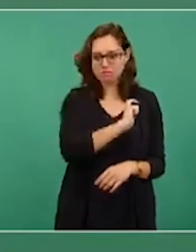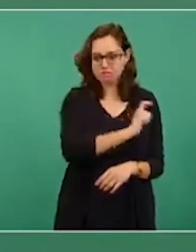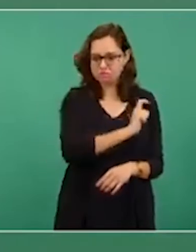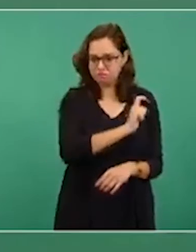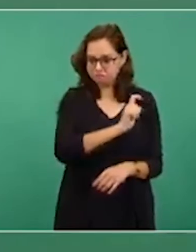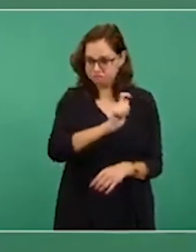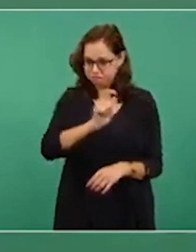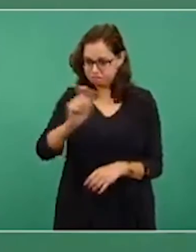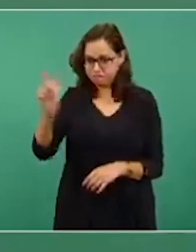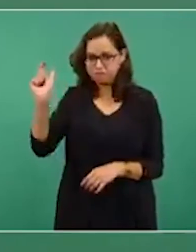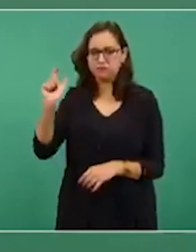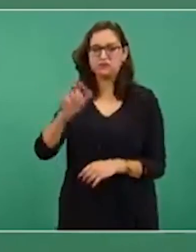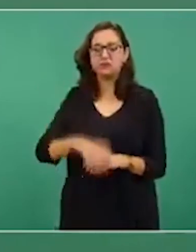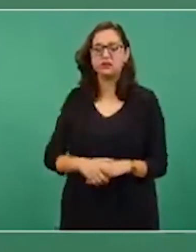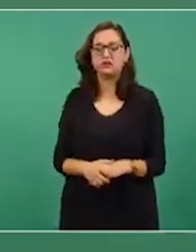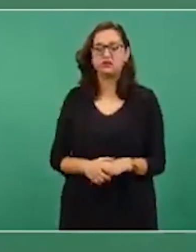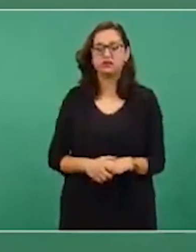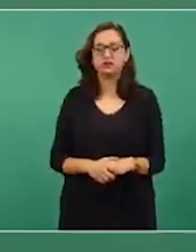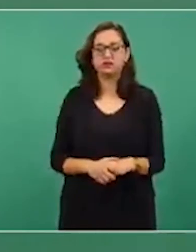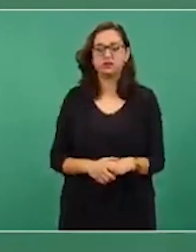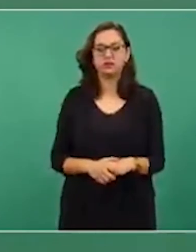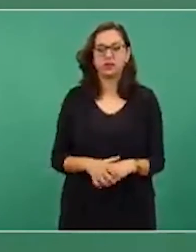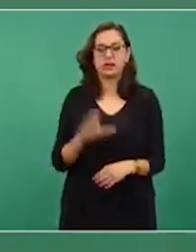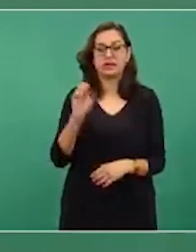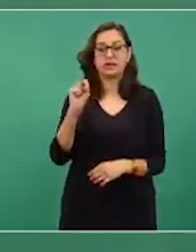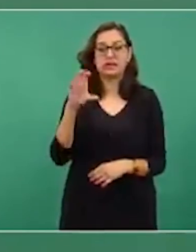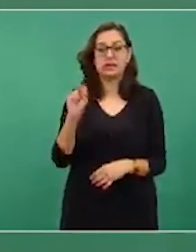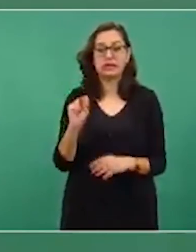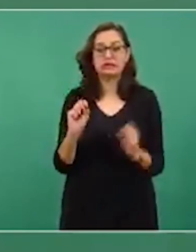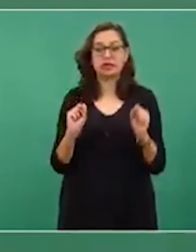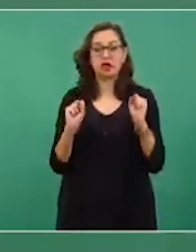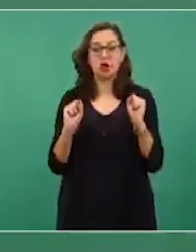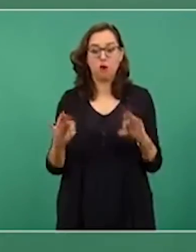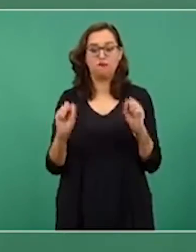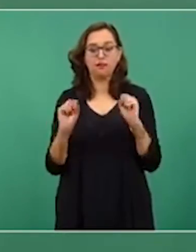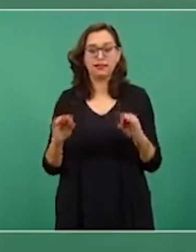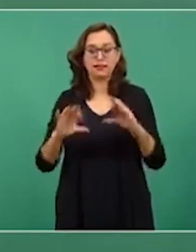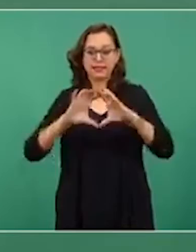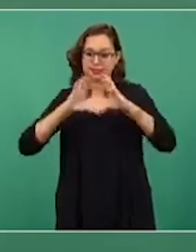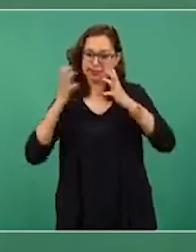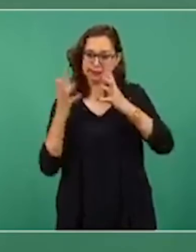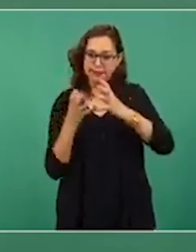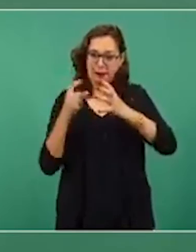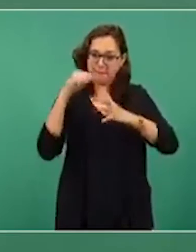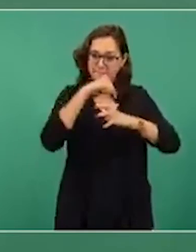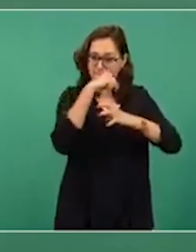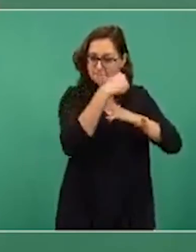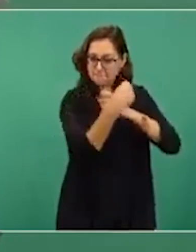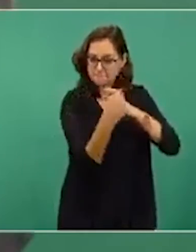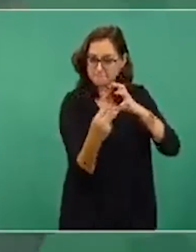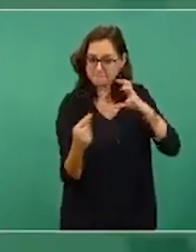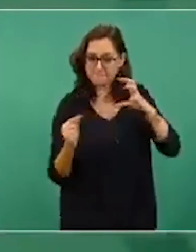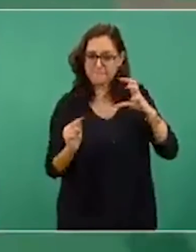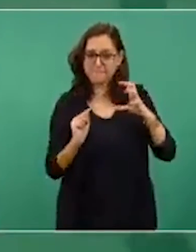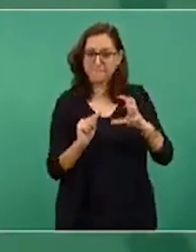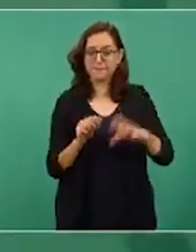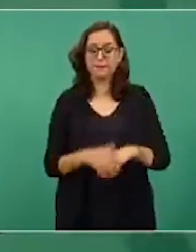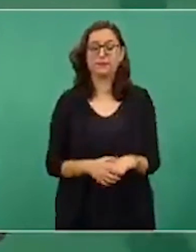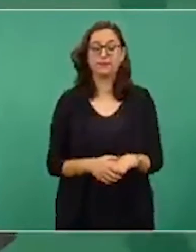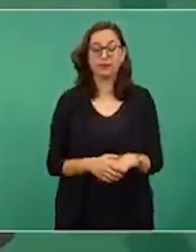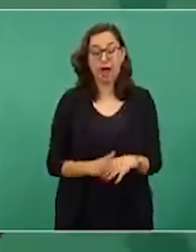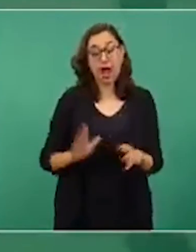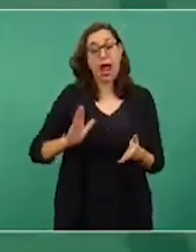como 60 oficinas, además las